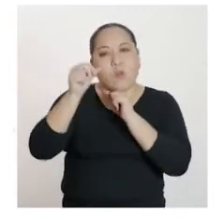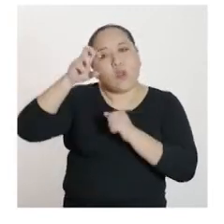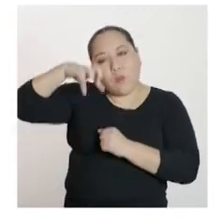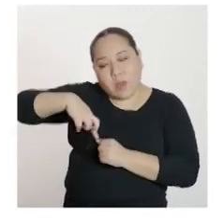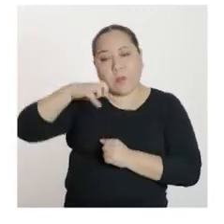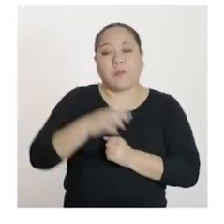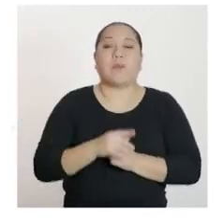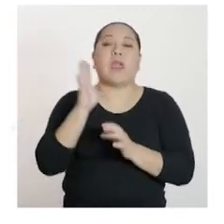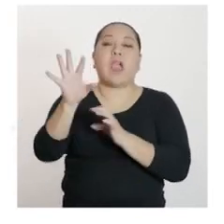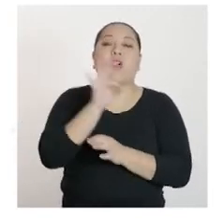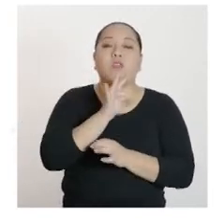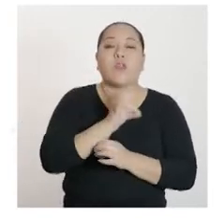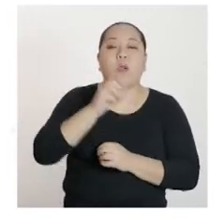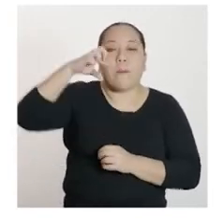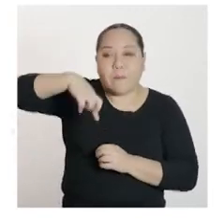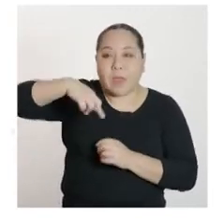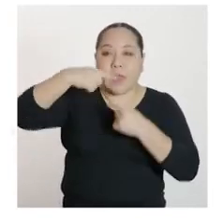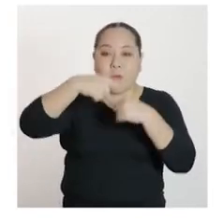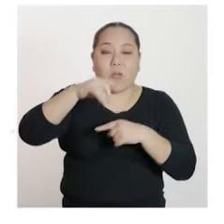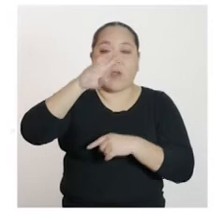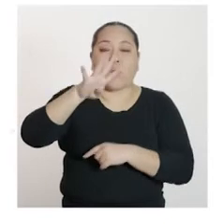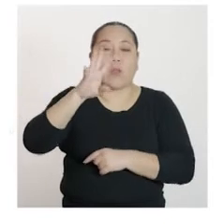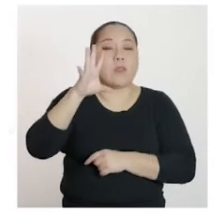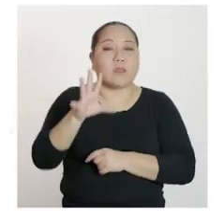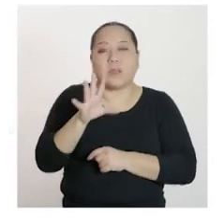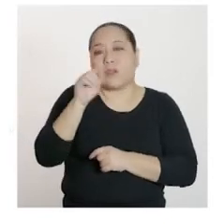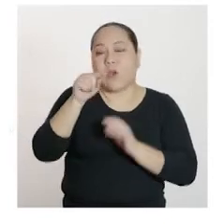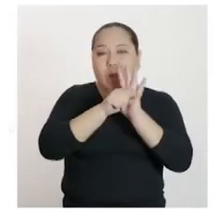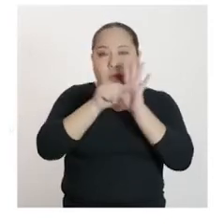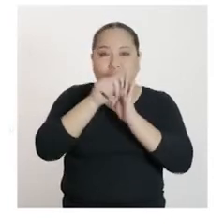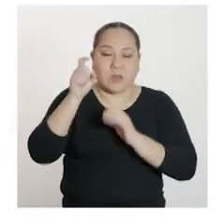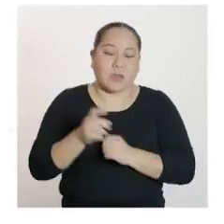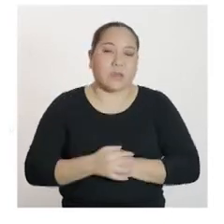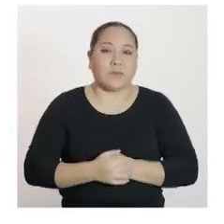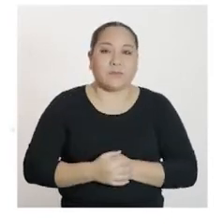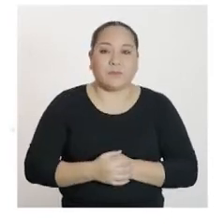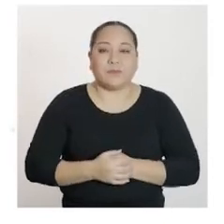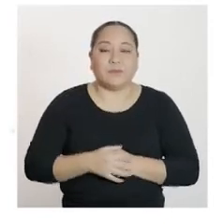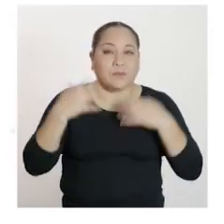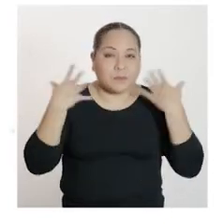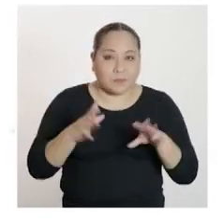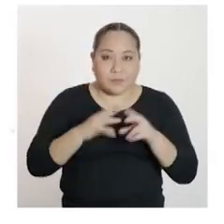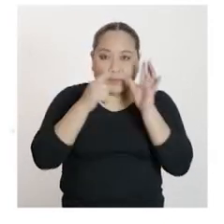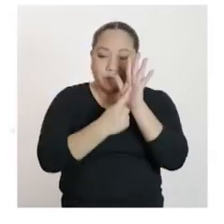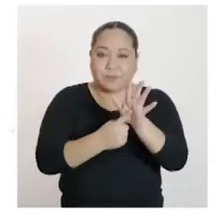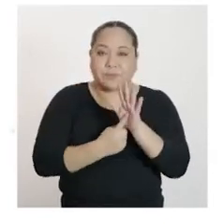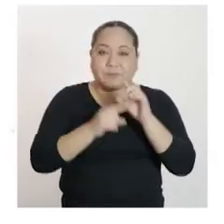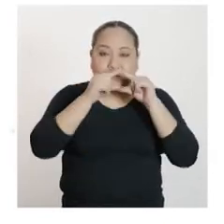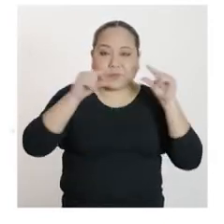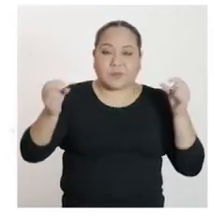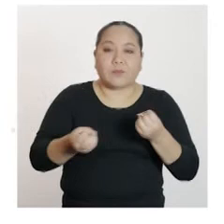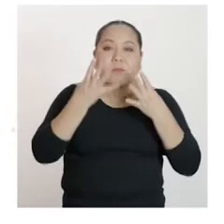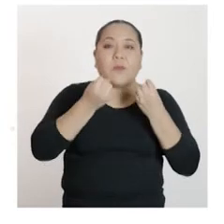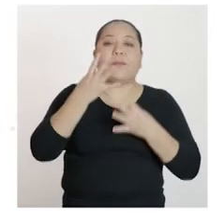obtenemos P igual a 45 menos X. A continuación, expresamos el cálculo del